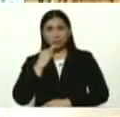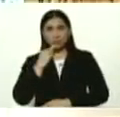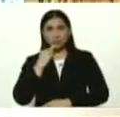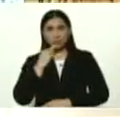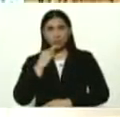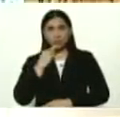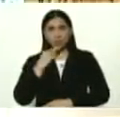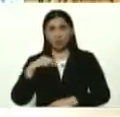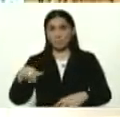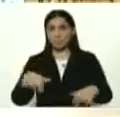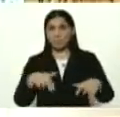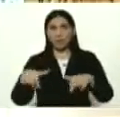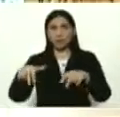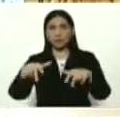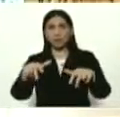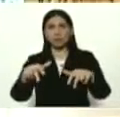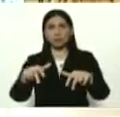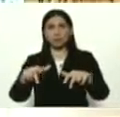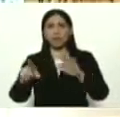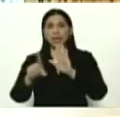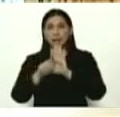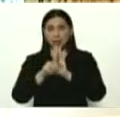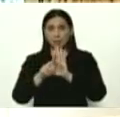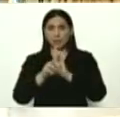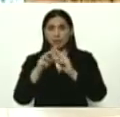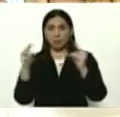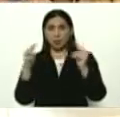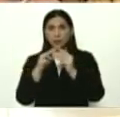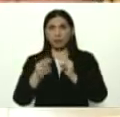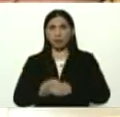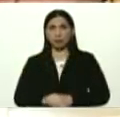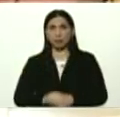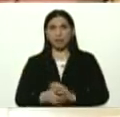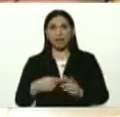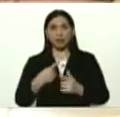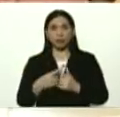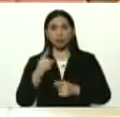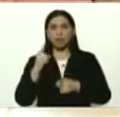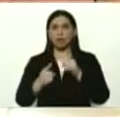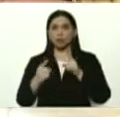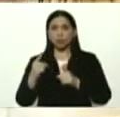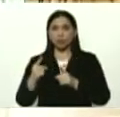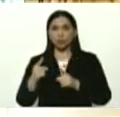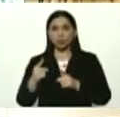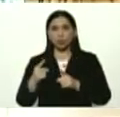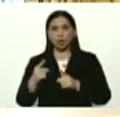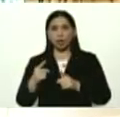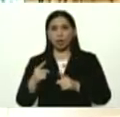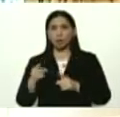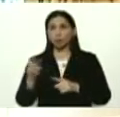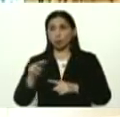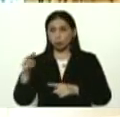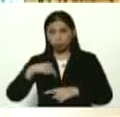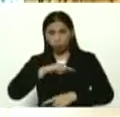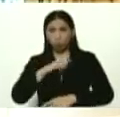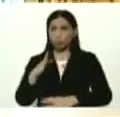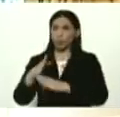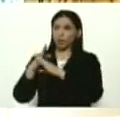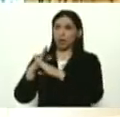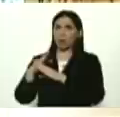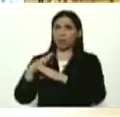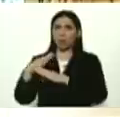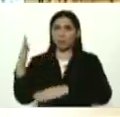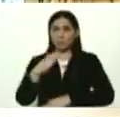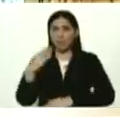pasan legalmente por el puente y los que pasan por algunas trochas, los paramos también, vienen para acá. Se le